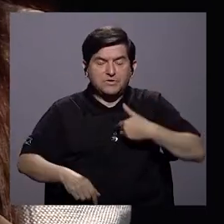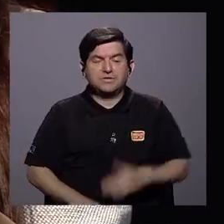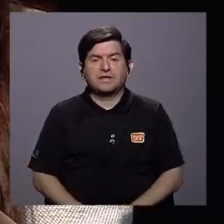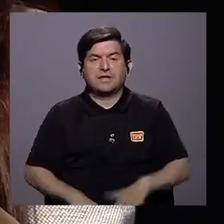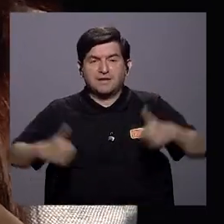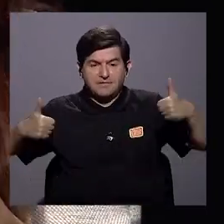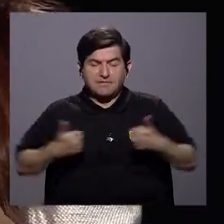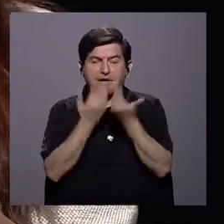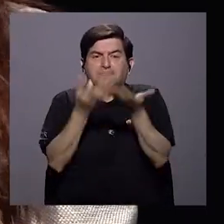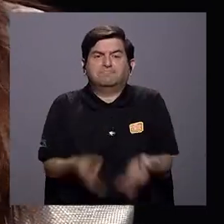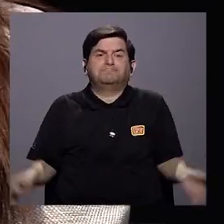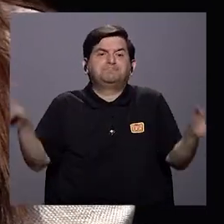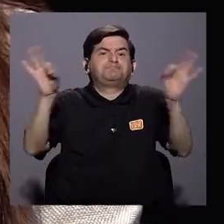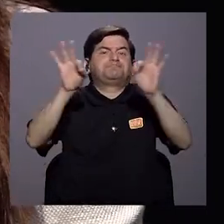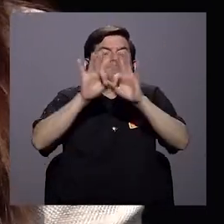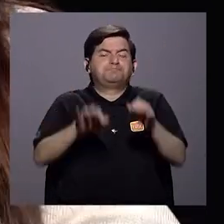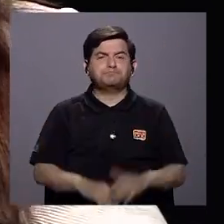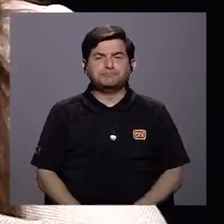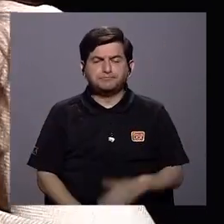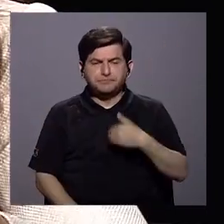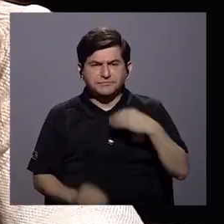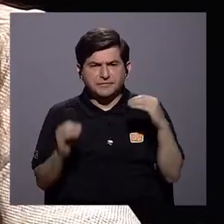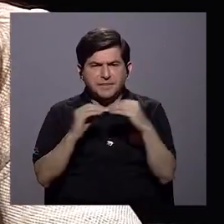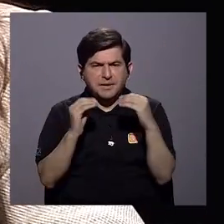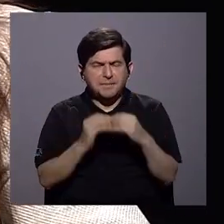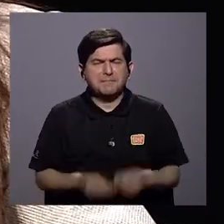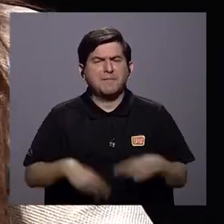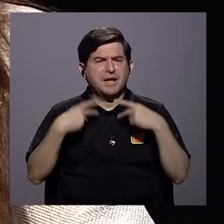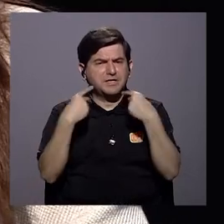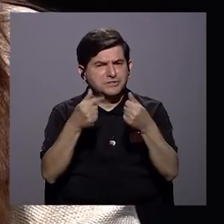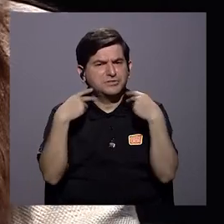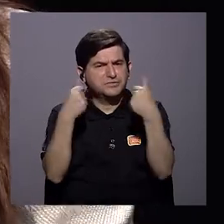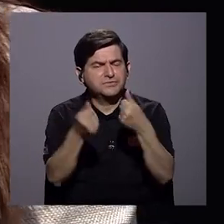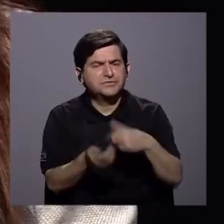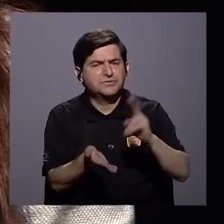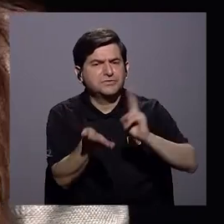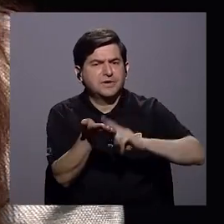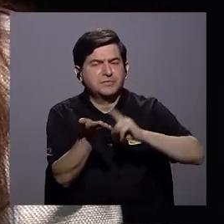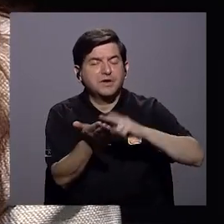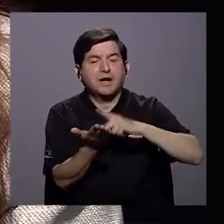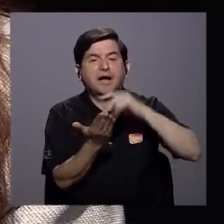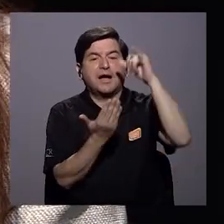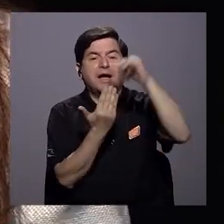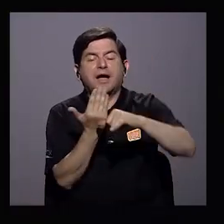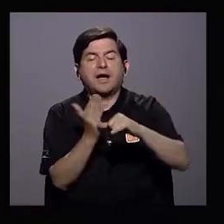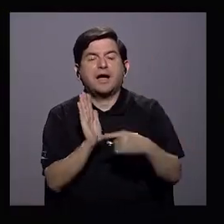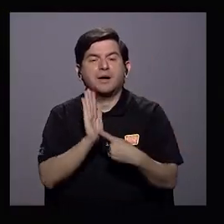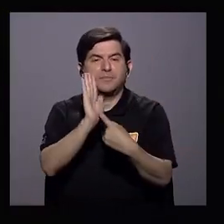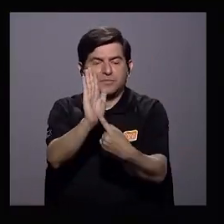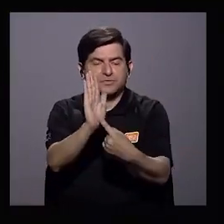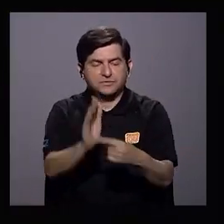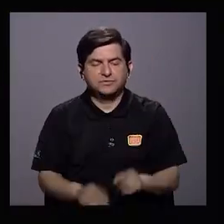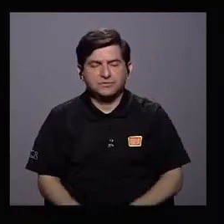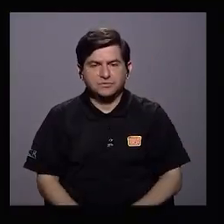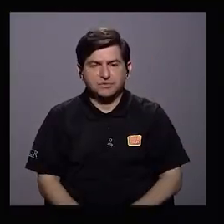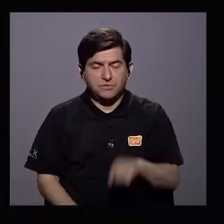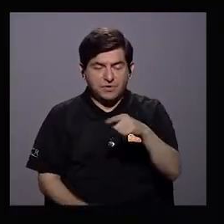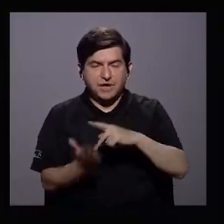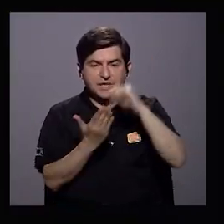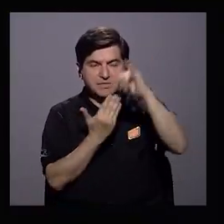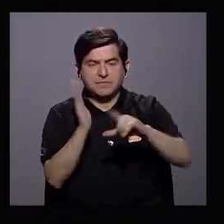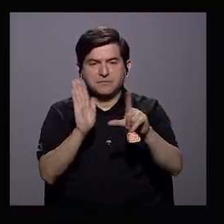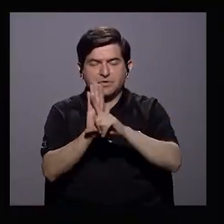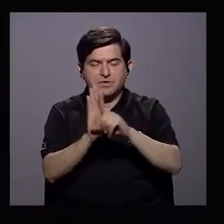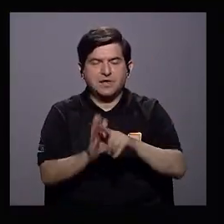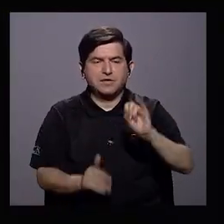retos importantes, como por ejemplo, tener mayor agilidad para contratación. Por eso se presentó el proyecto de ley que busca darle más herramientas